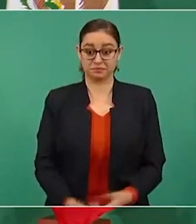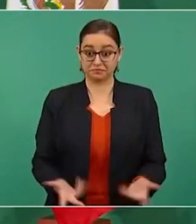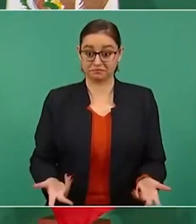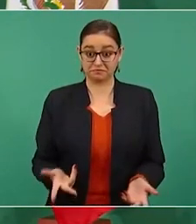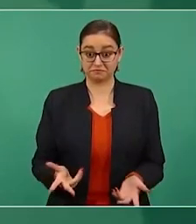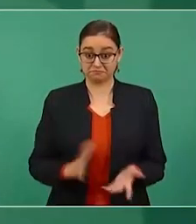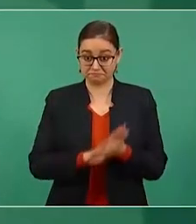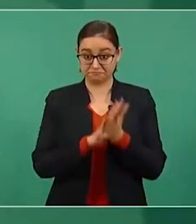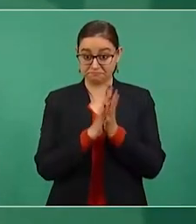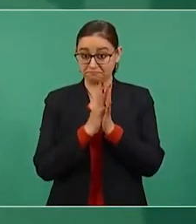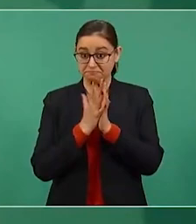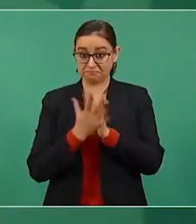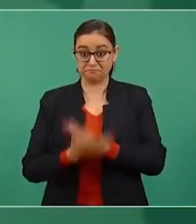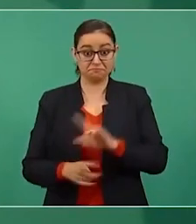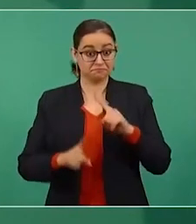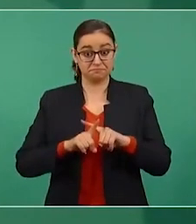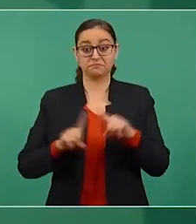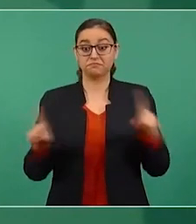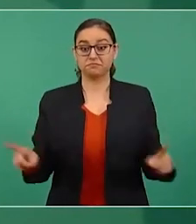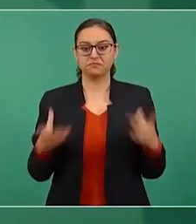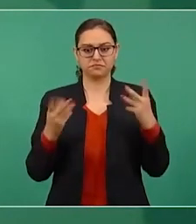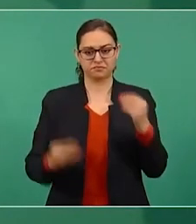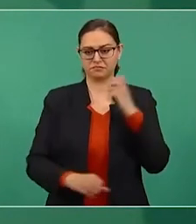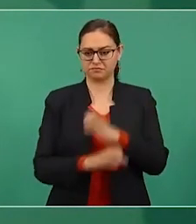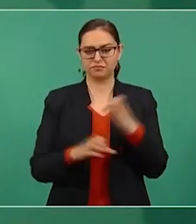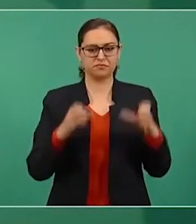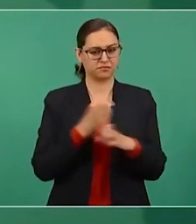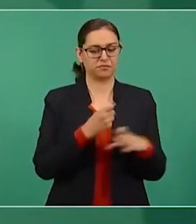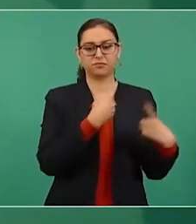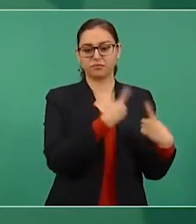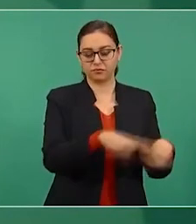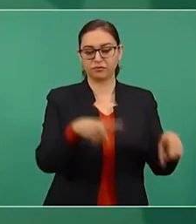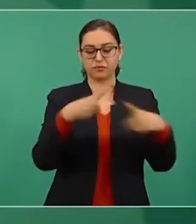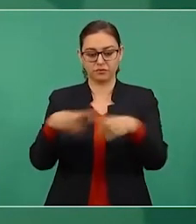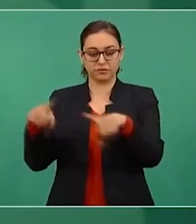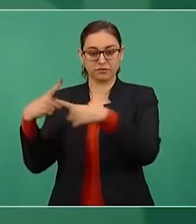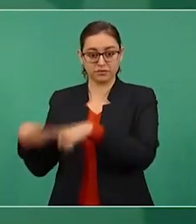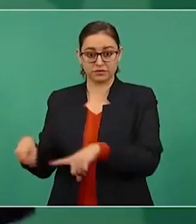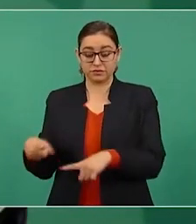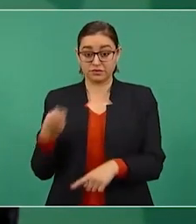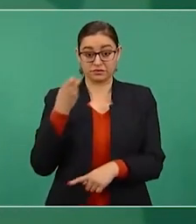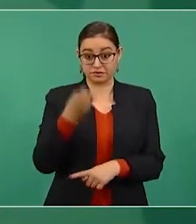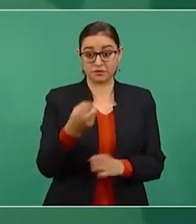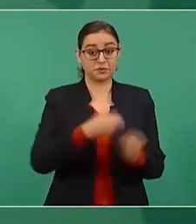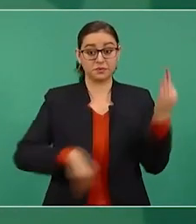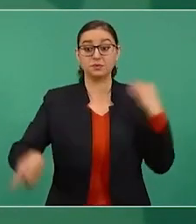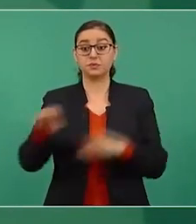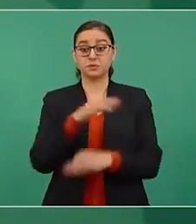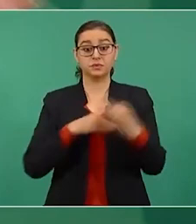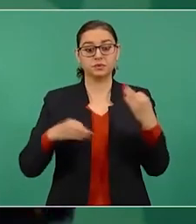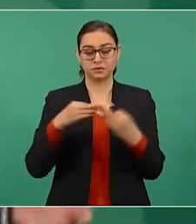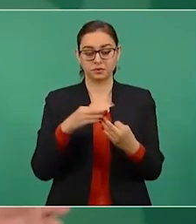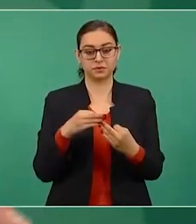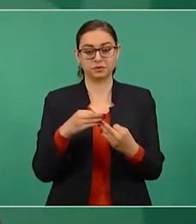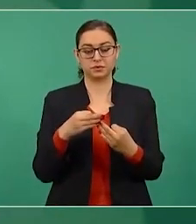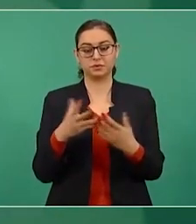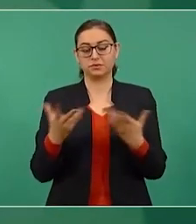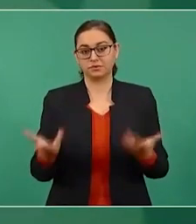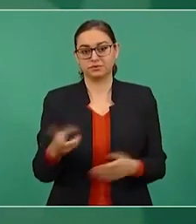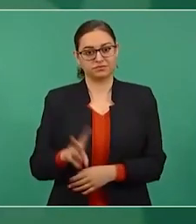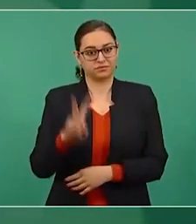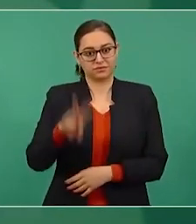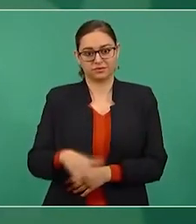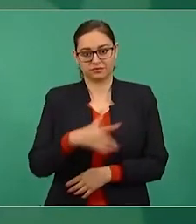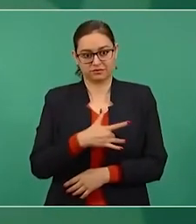transformación y así muchas cosas. Y todo esto lo estamos llevando a cabo. Y yo le agradezco